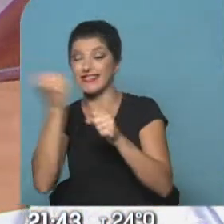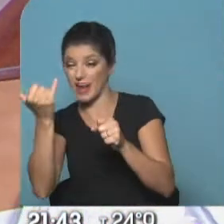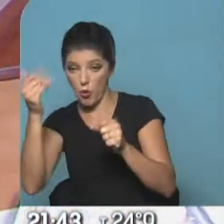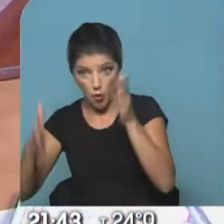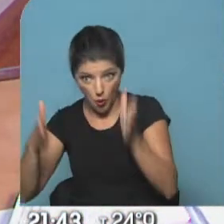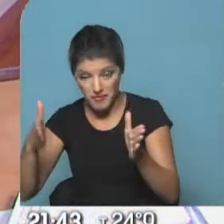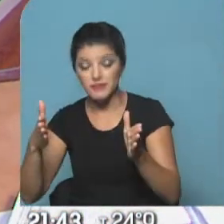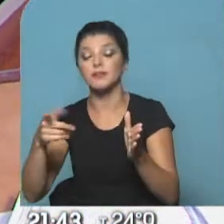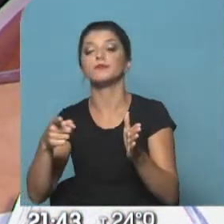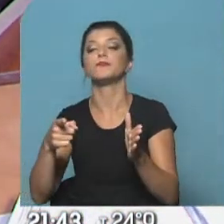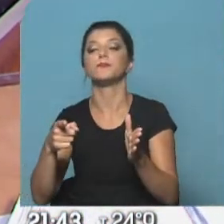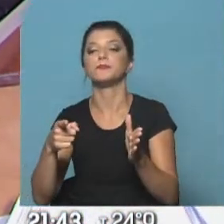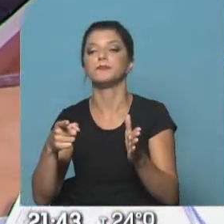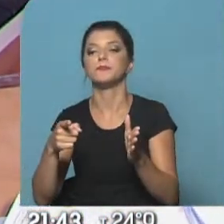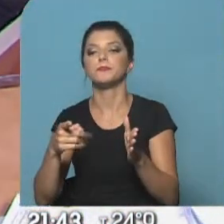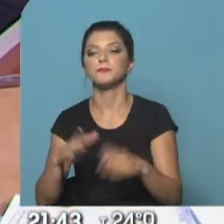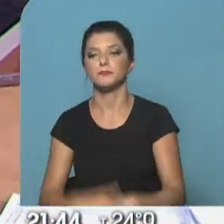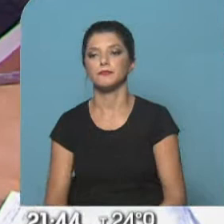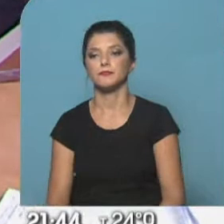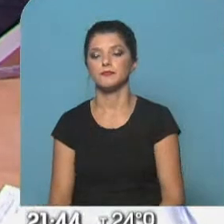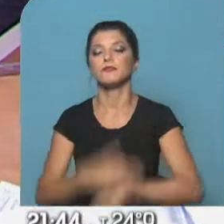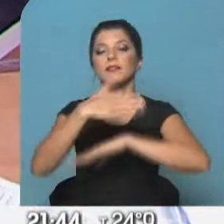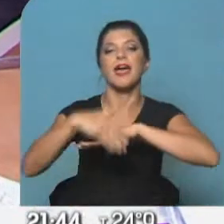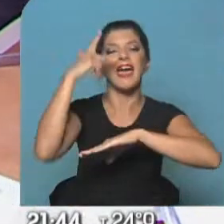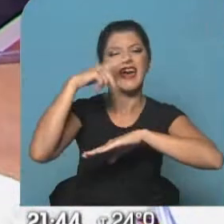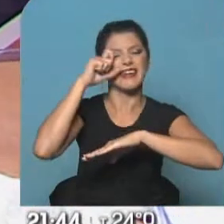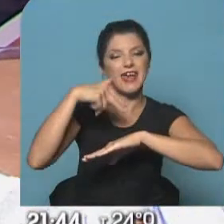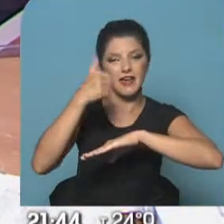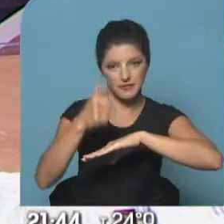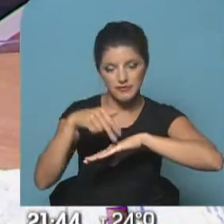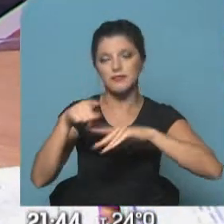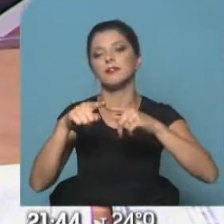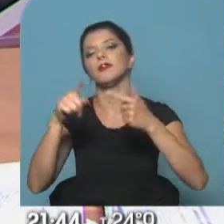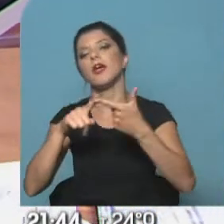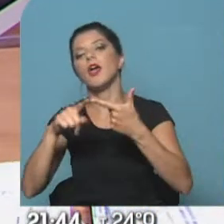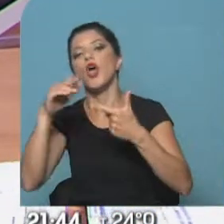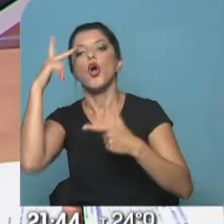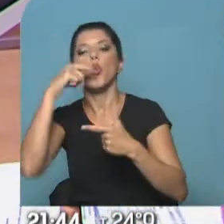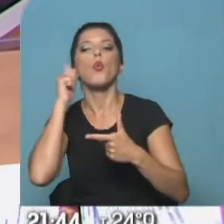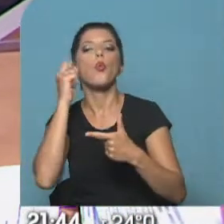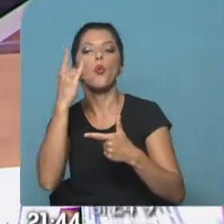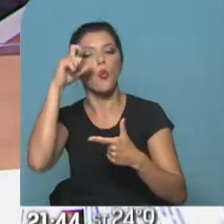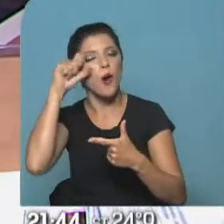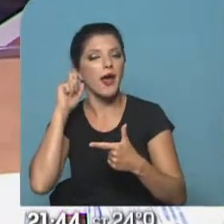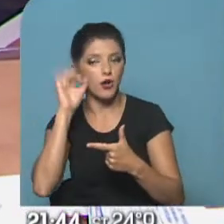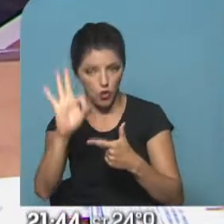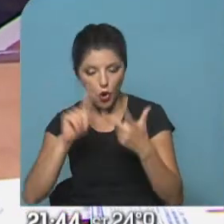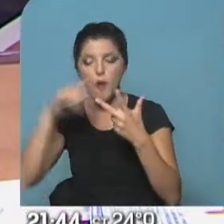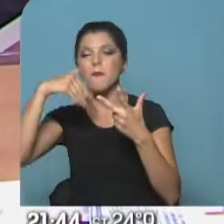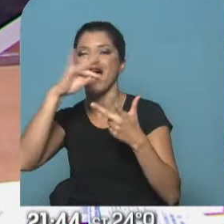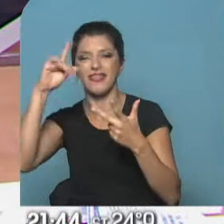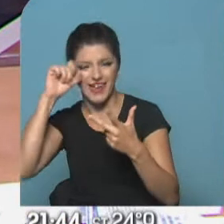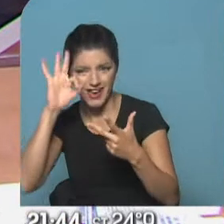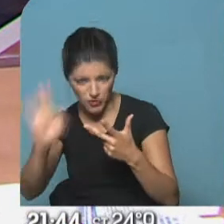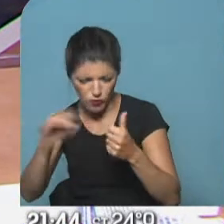restringida va a tener Agrierson, Hernán Giralt, Rosario Veida Peñalosa, Ingeniero Huergo y Avenida Eduardo Madero. Todas esas